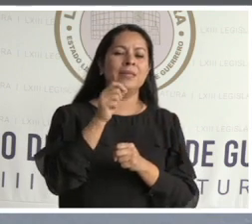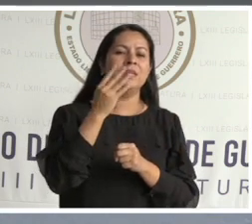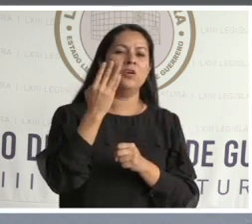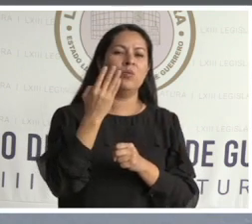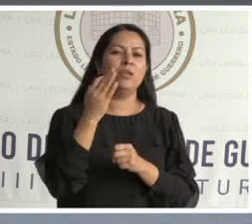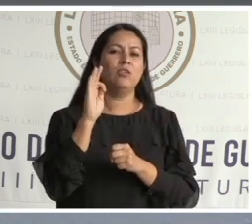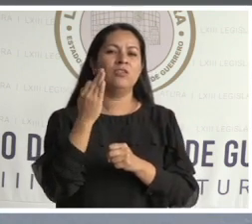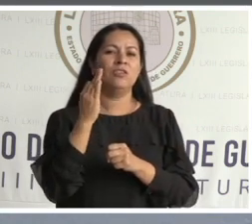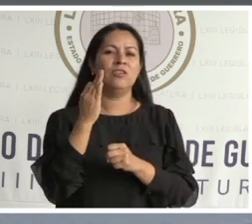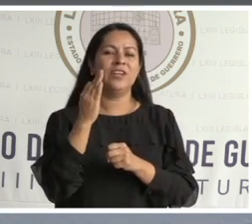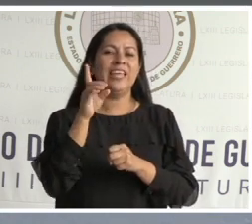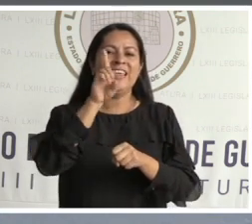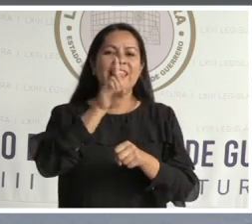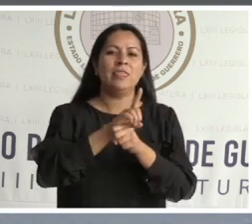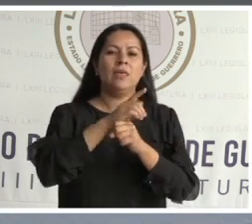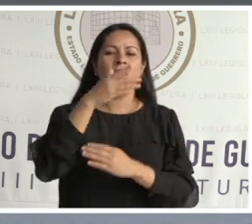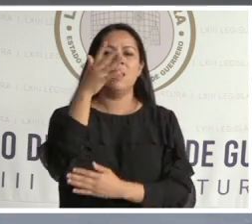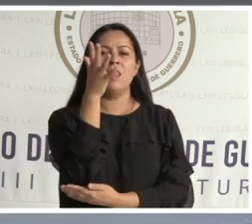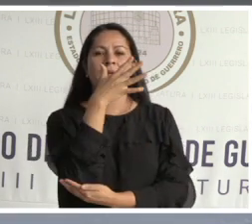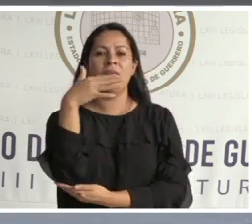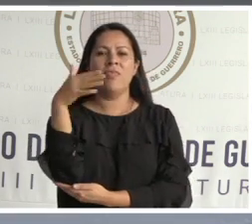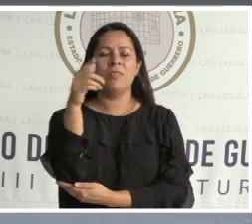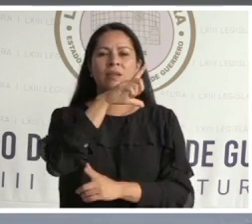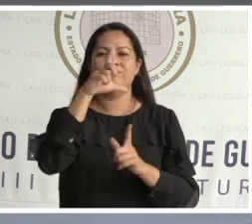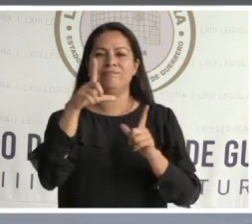febrero, día de nuestra bandera nacional.